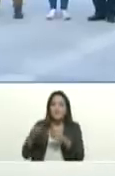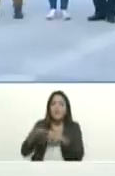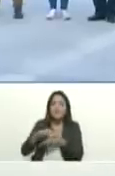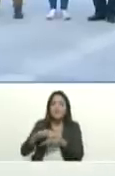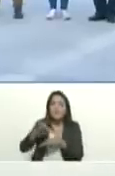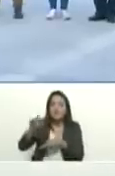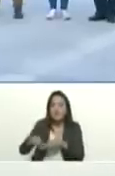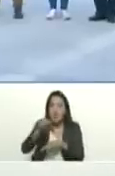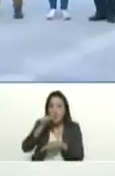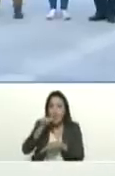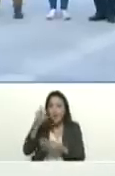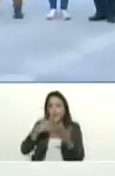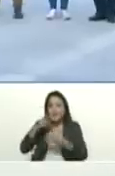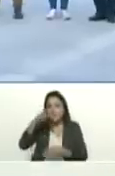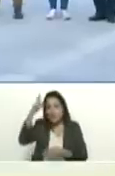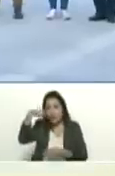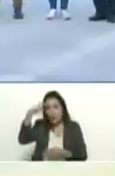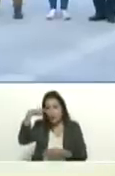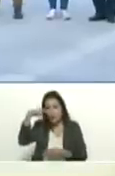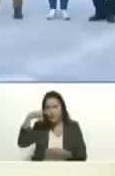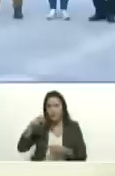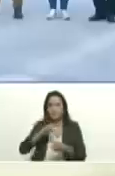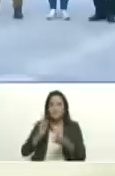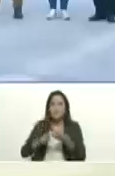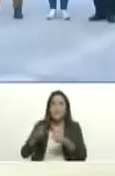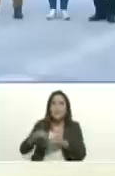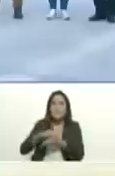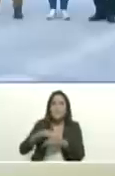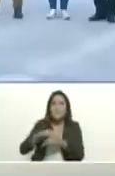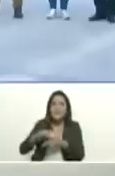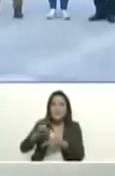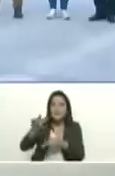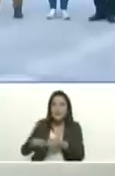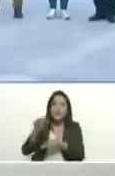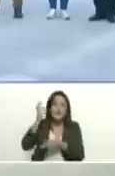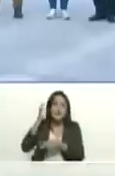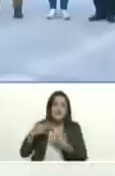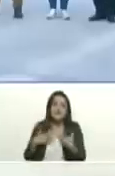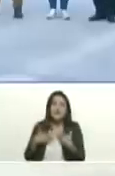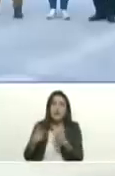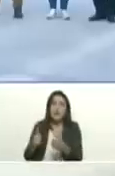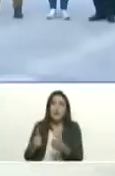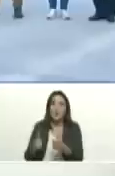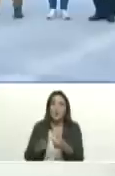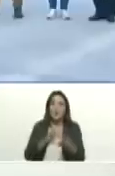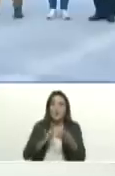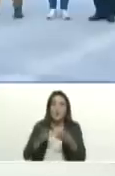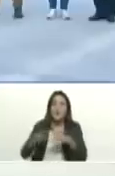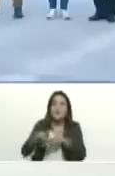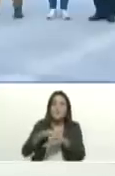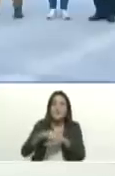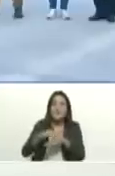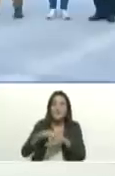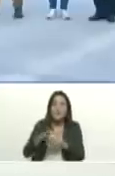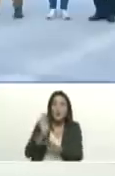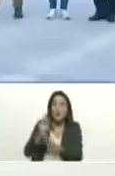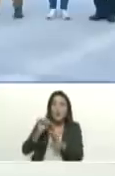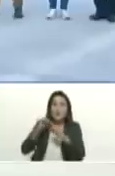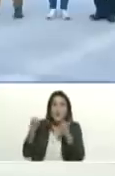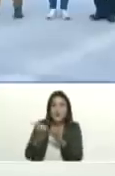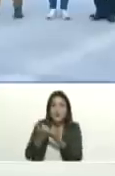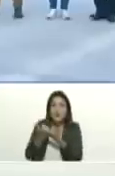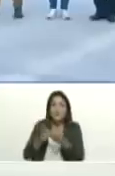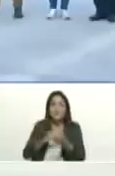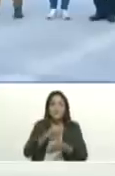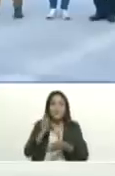Rodolfo Marcos Torre la ministra de salud Magali Gutiérrez el ministro de ecosocialismo Josué Lorca y el